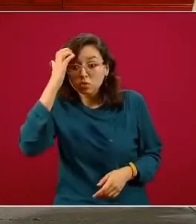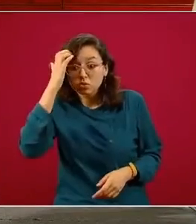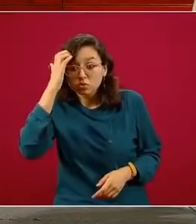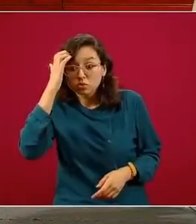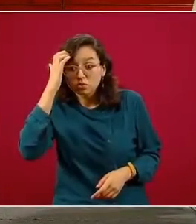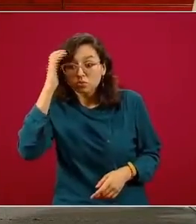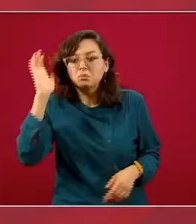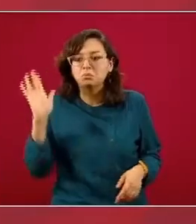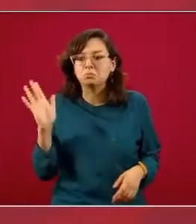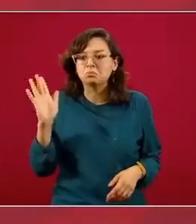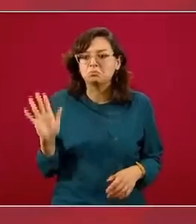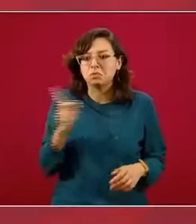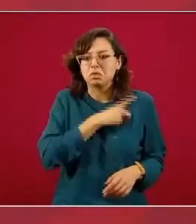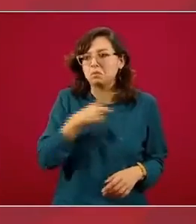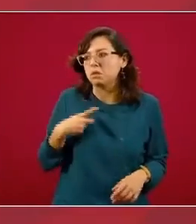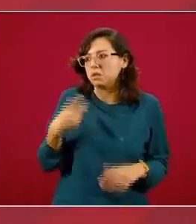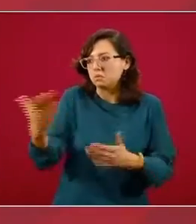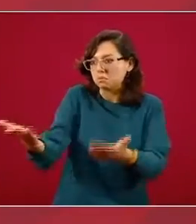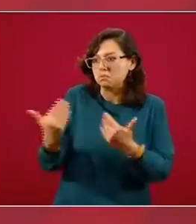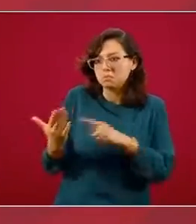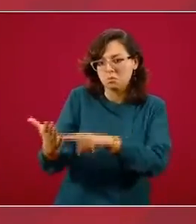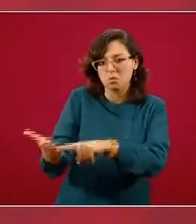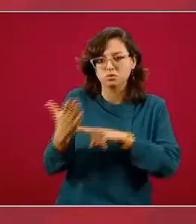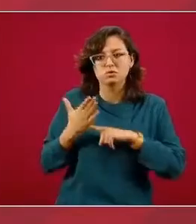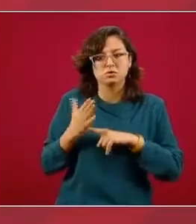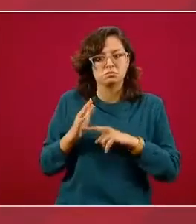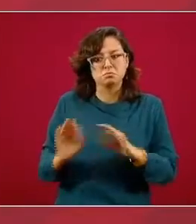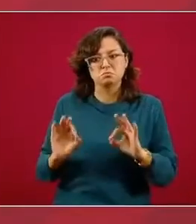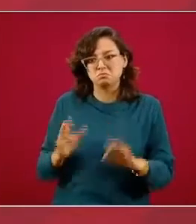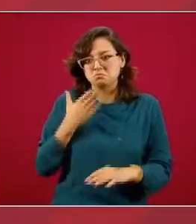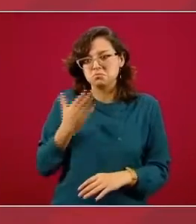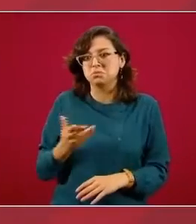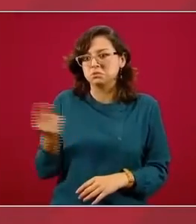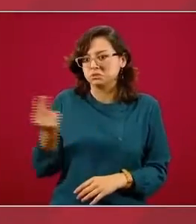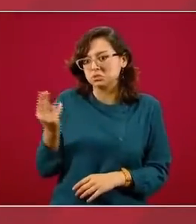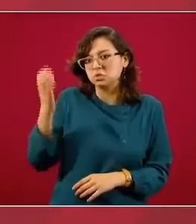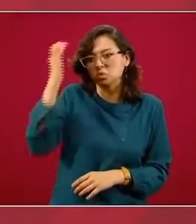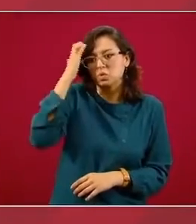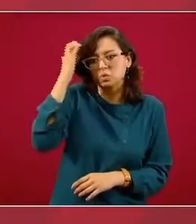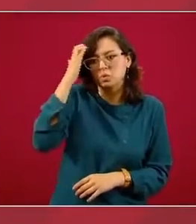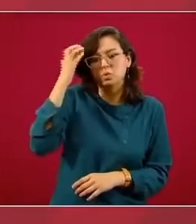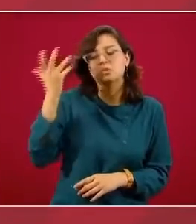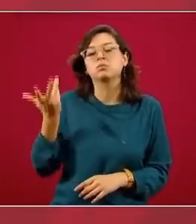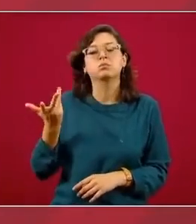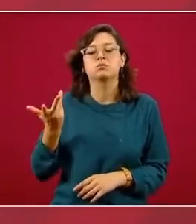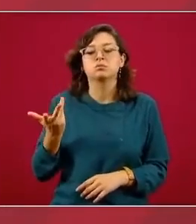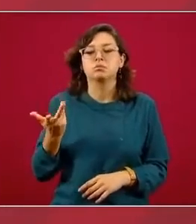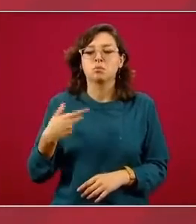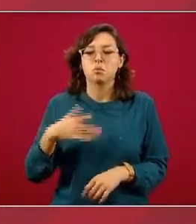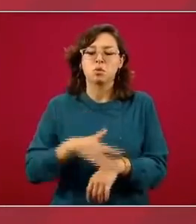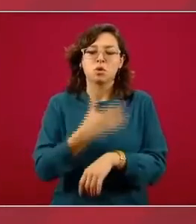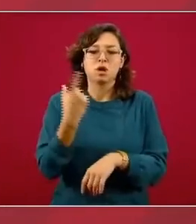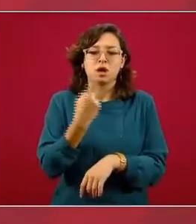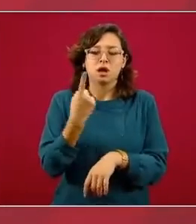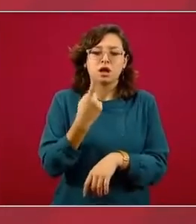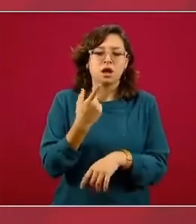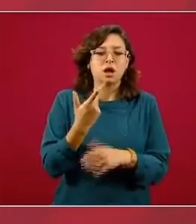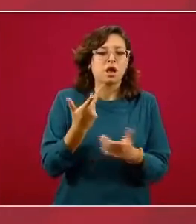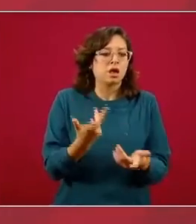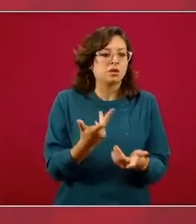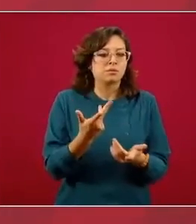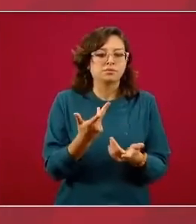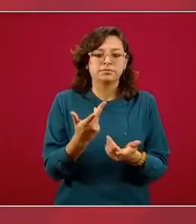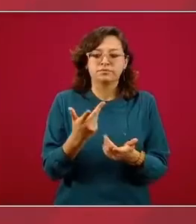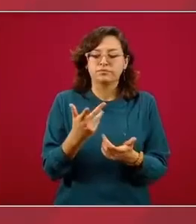excelente lograr saberlo. Ahora, una de las medidas que se tomaron para garantizar la continuidad de operaciones de los